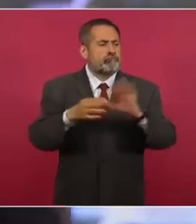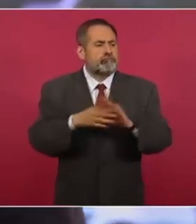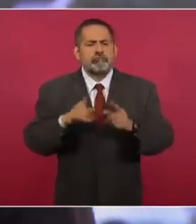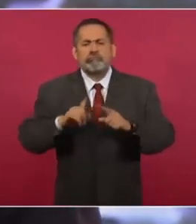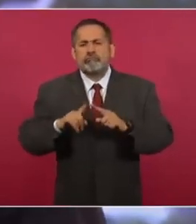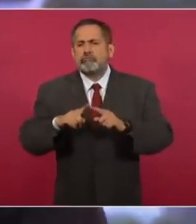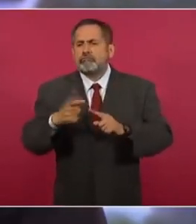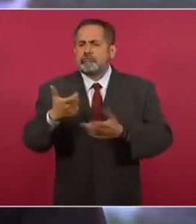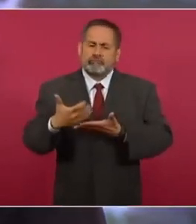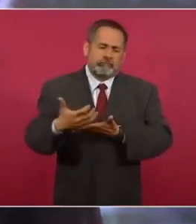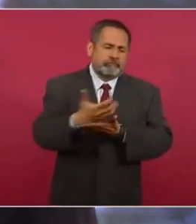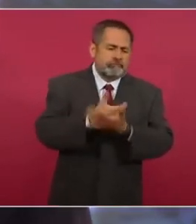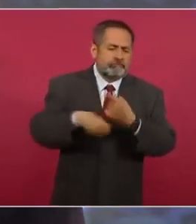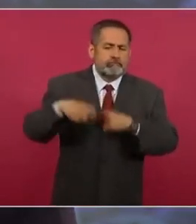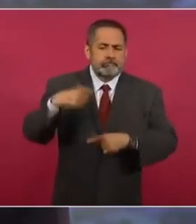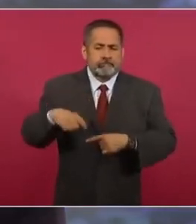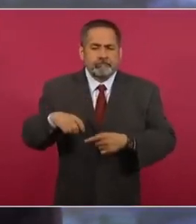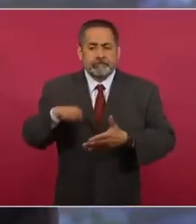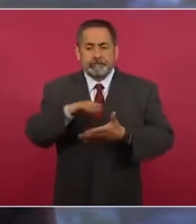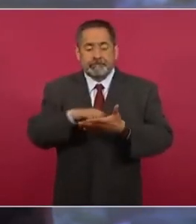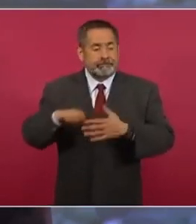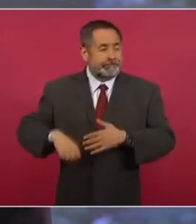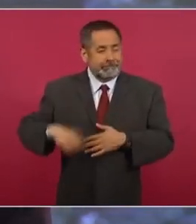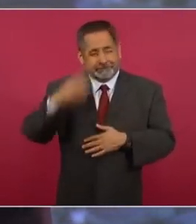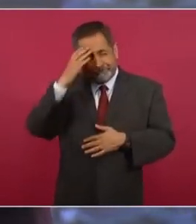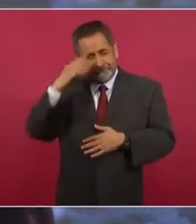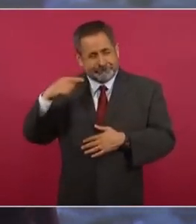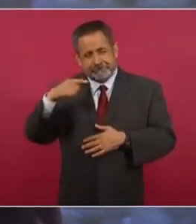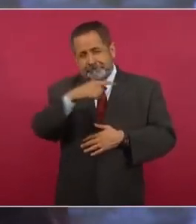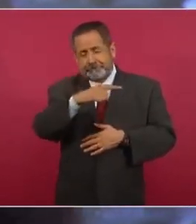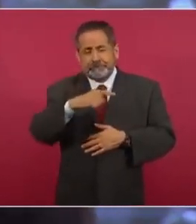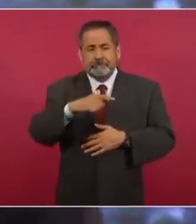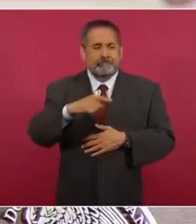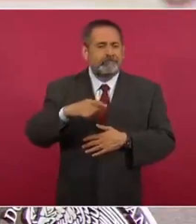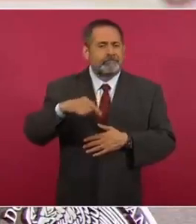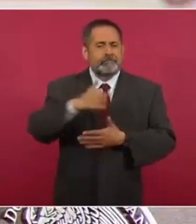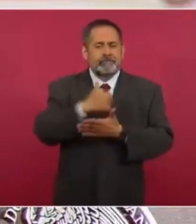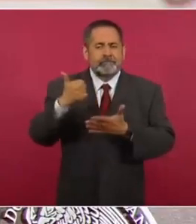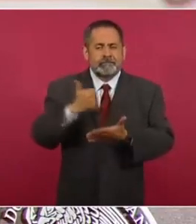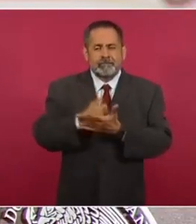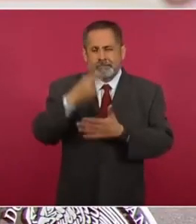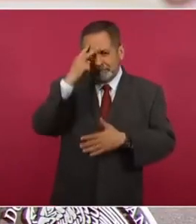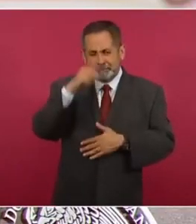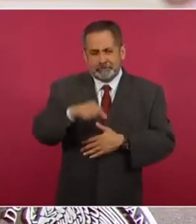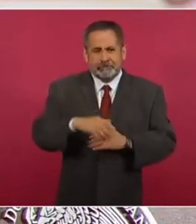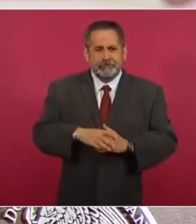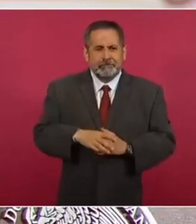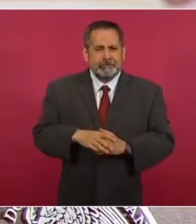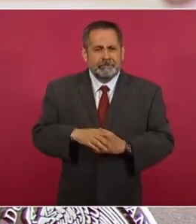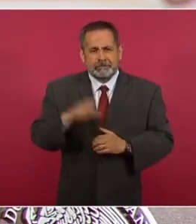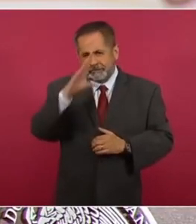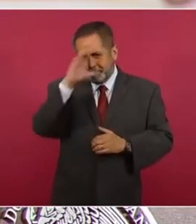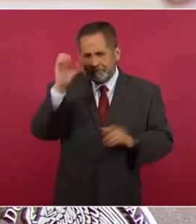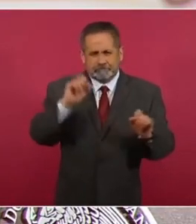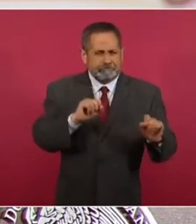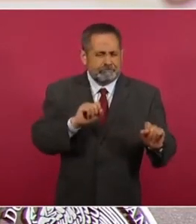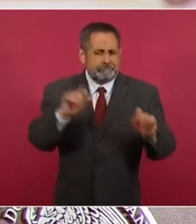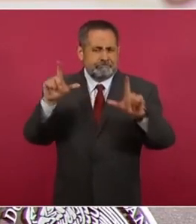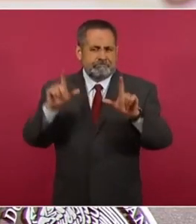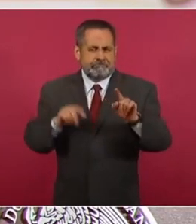como el de la Torre Máscara de la Ciudad de México. Aquí podemos ver, si me pasan la foto, por favor,